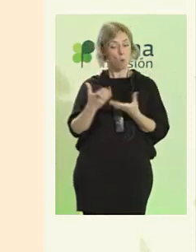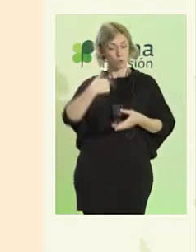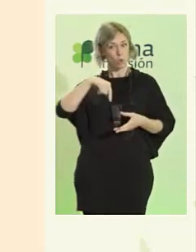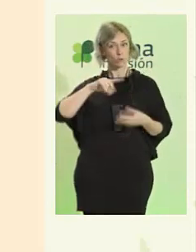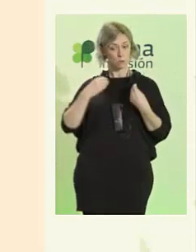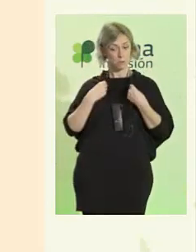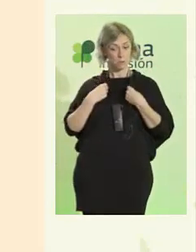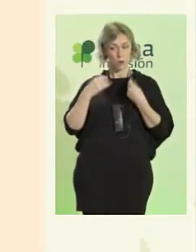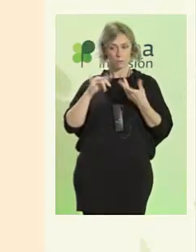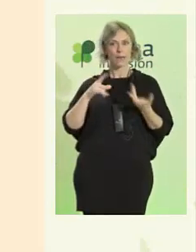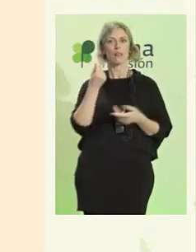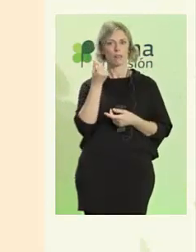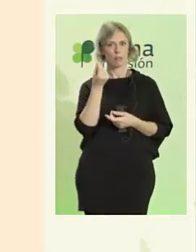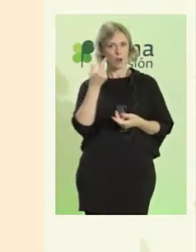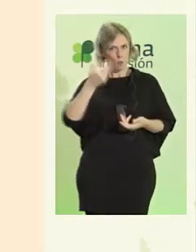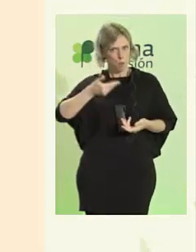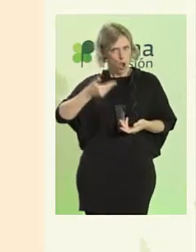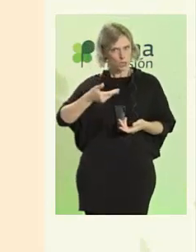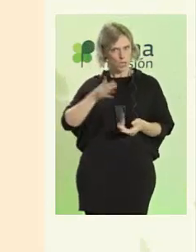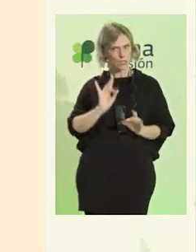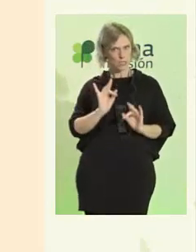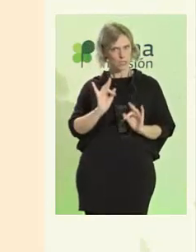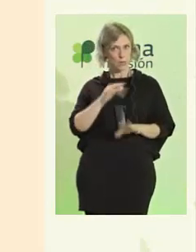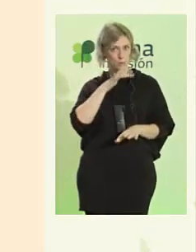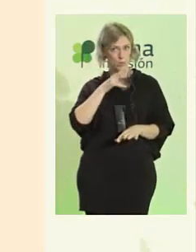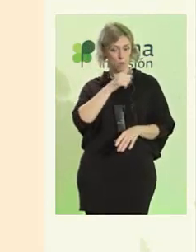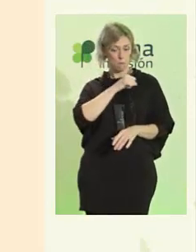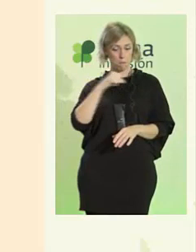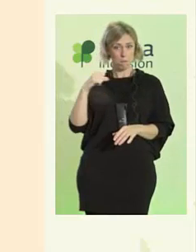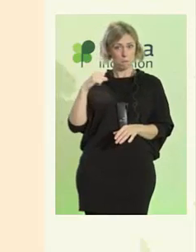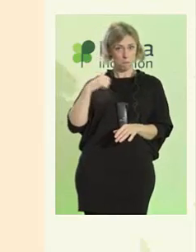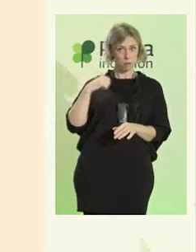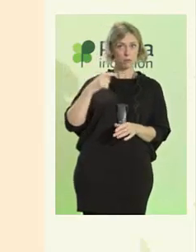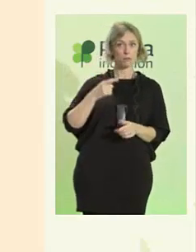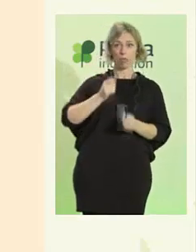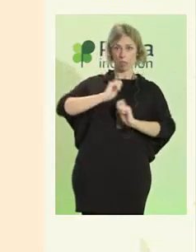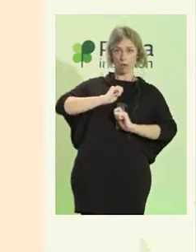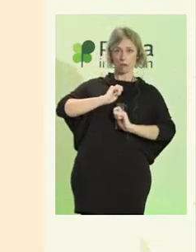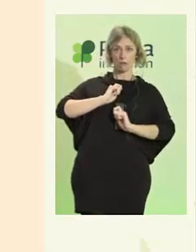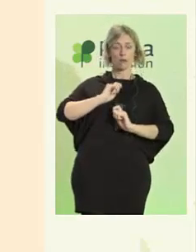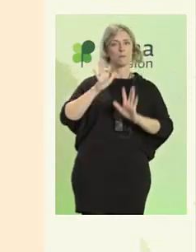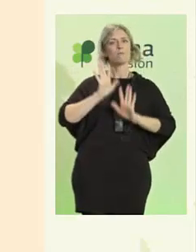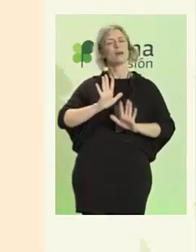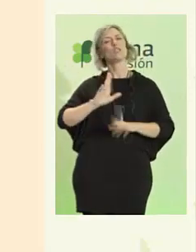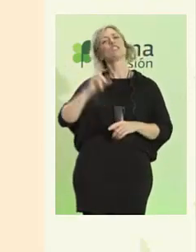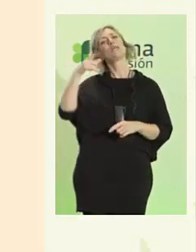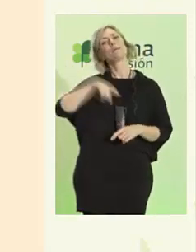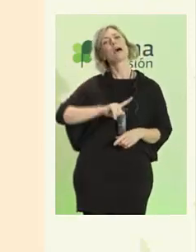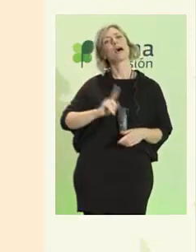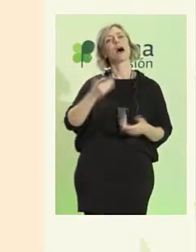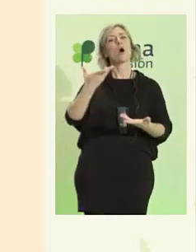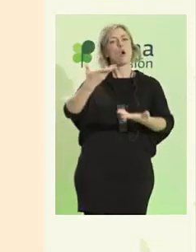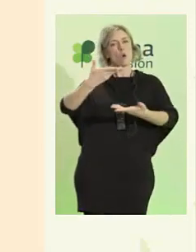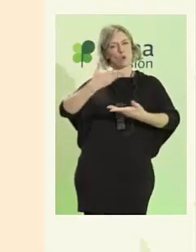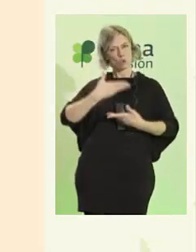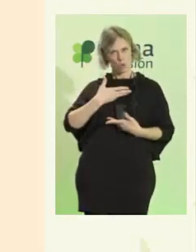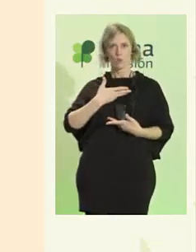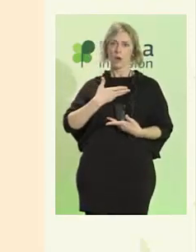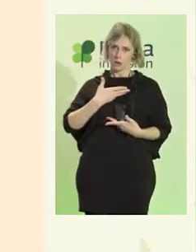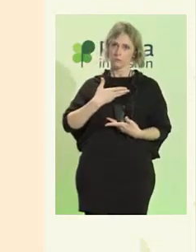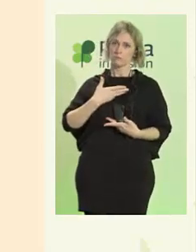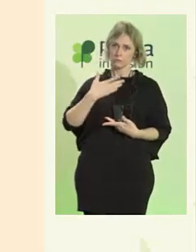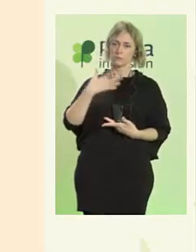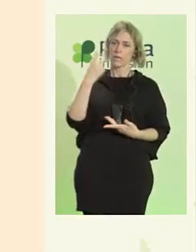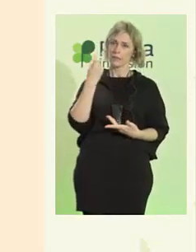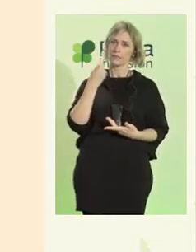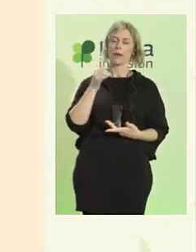porque se traduce en independencia. También necesitamos ayuda. La ayuda, el